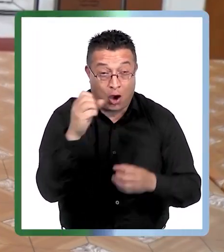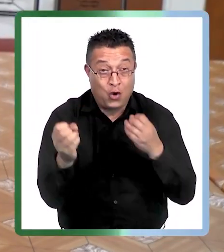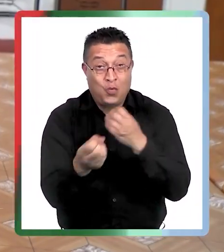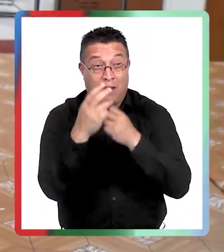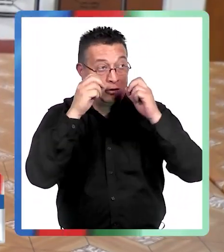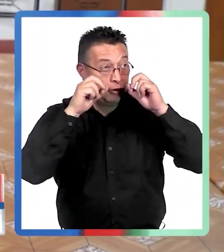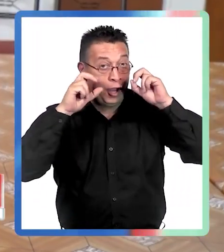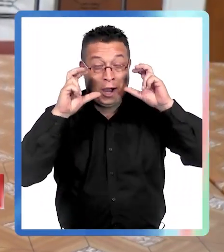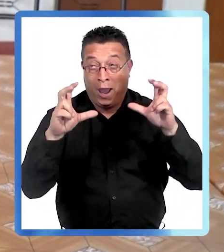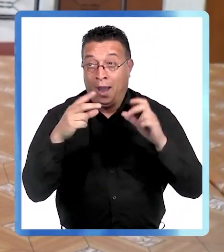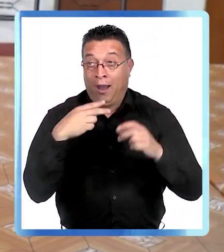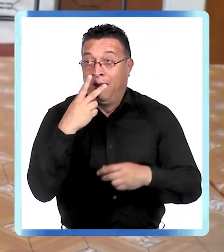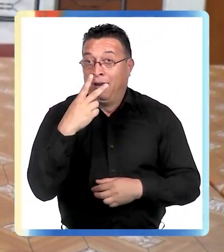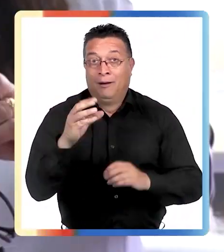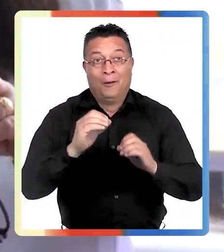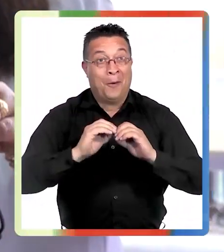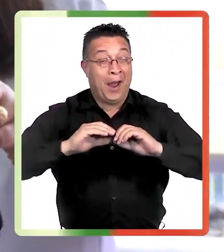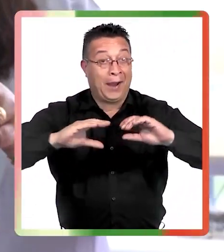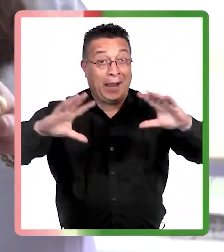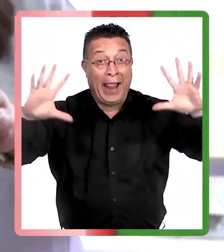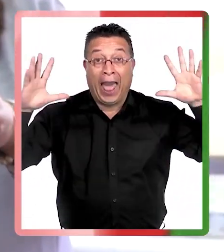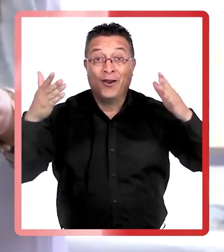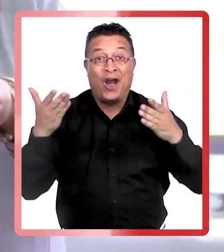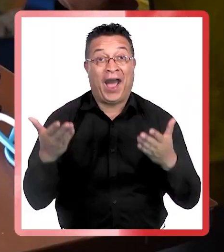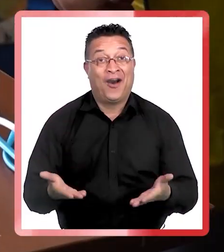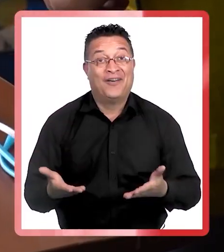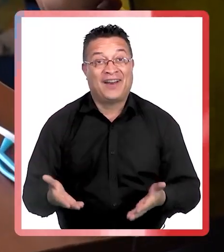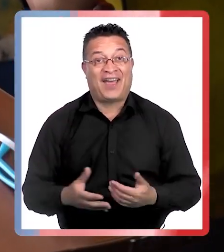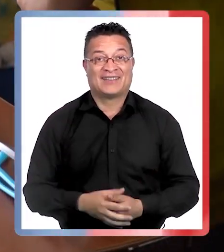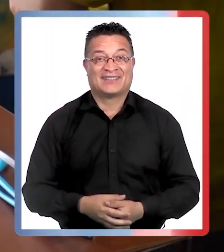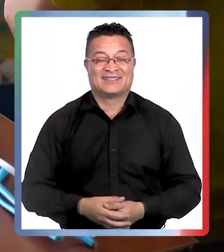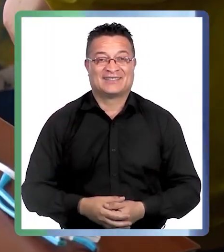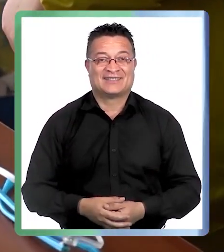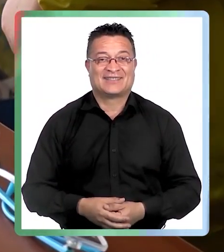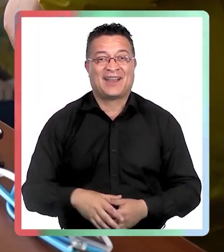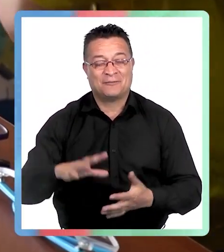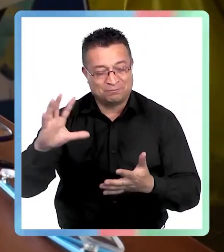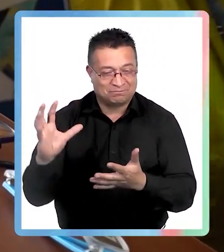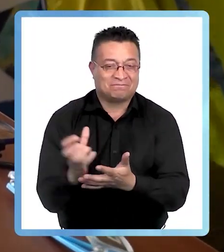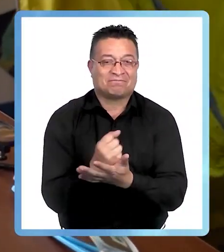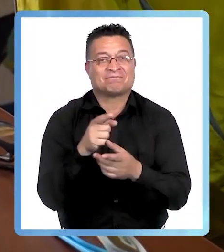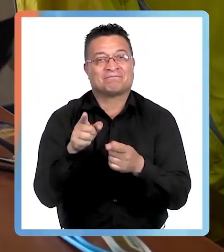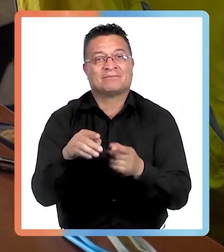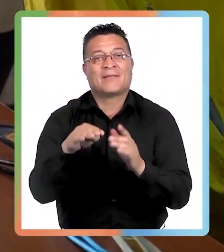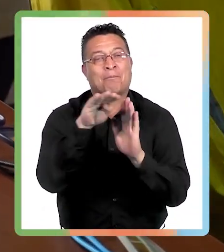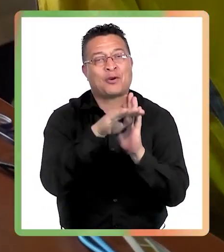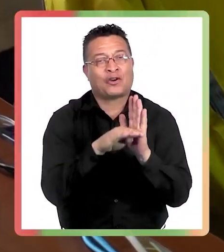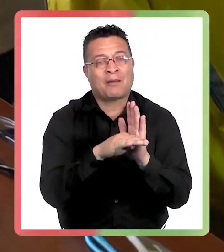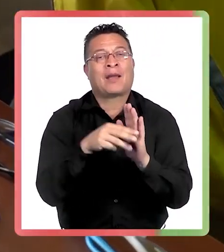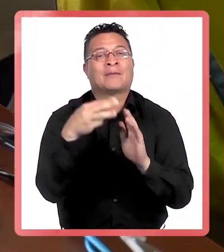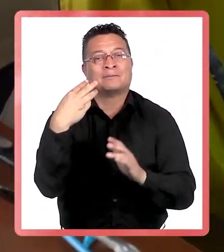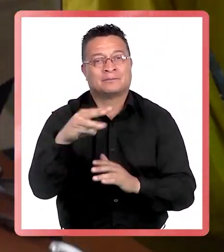Hacía mucho tiempo que yo no veía así tan clarito. El éxito de este programa llevó al municipio a plantearse la